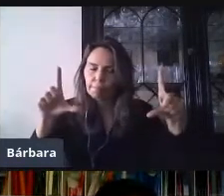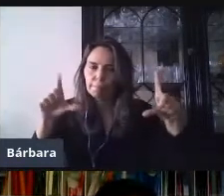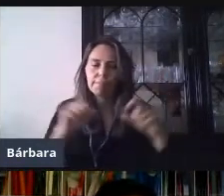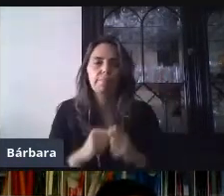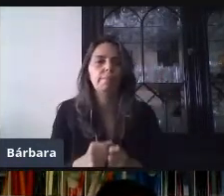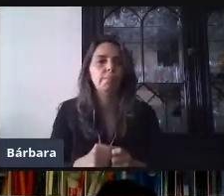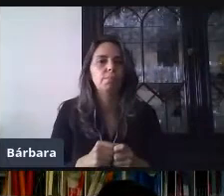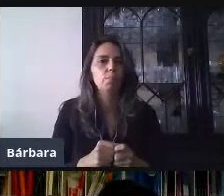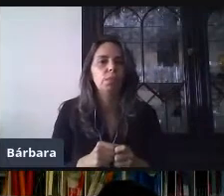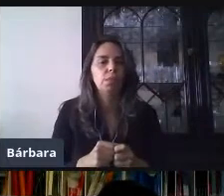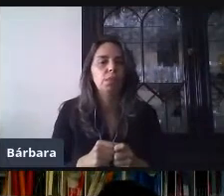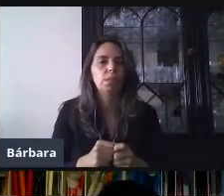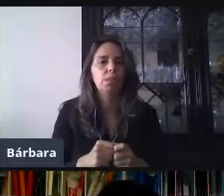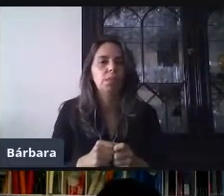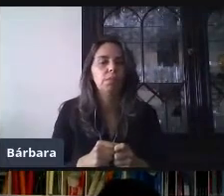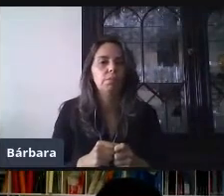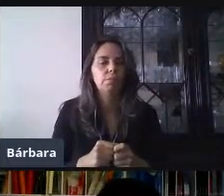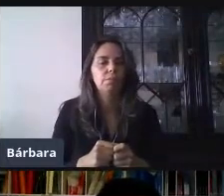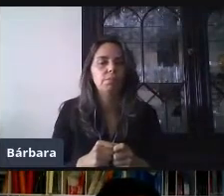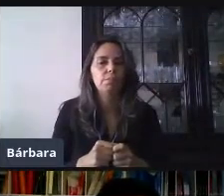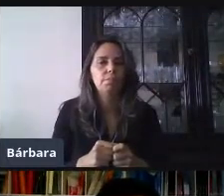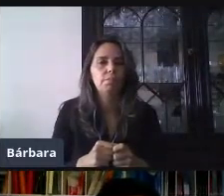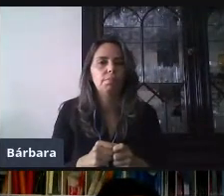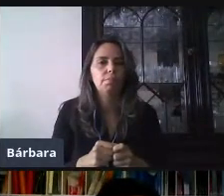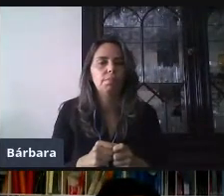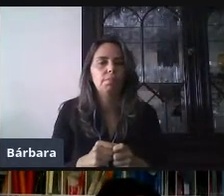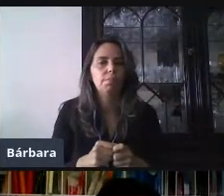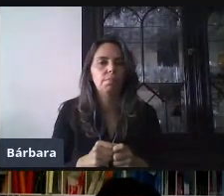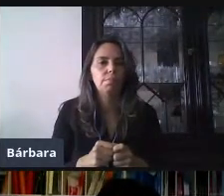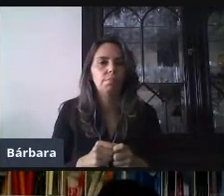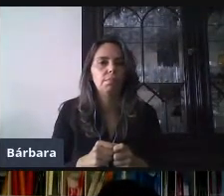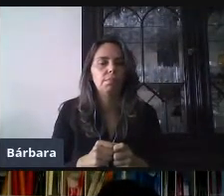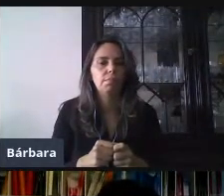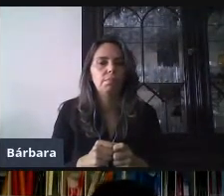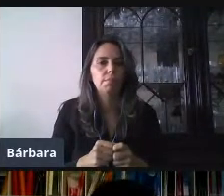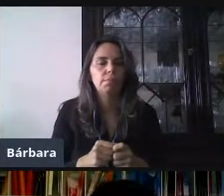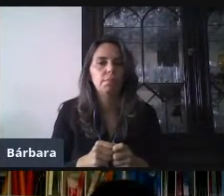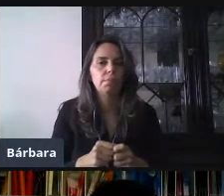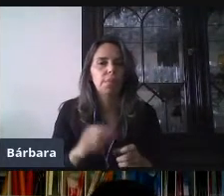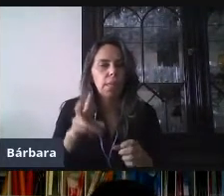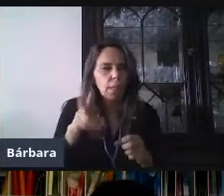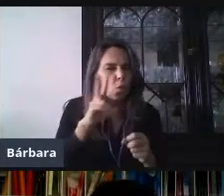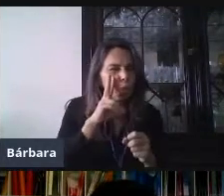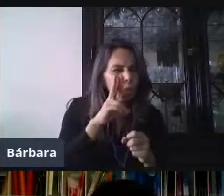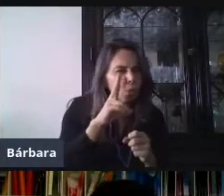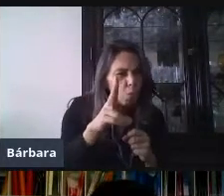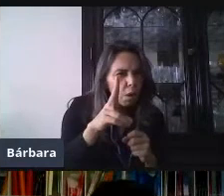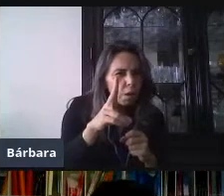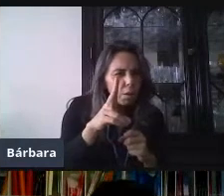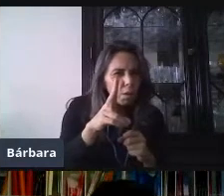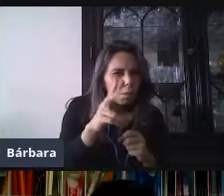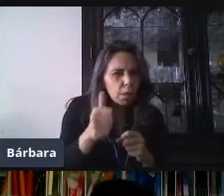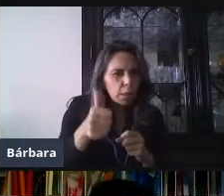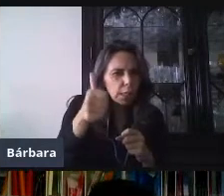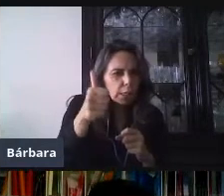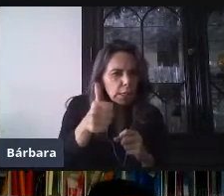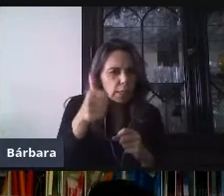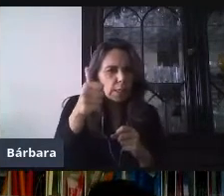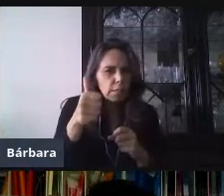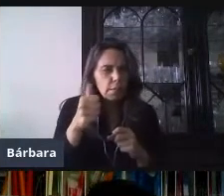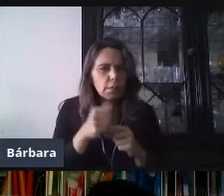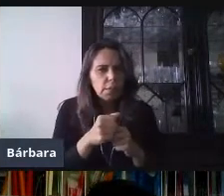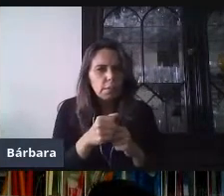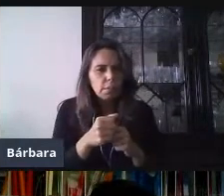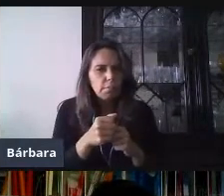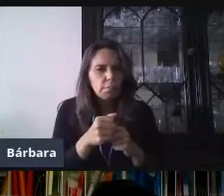Bien, una vez que ingresamos a formularios, vamos a observar que en la parte superior nos van a aparecer